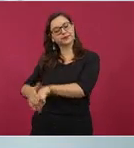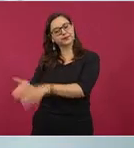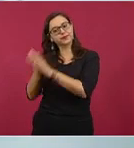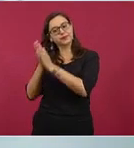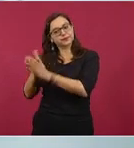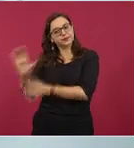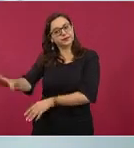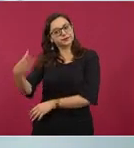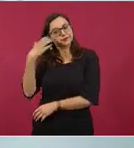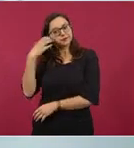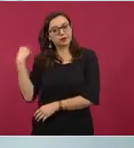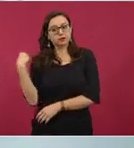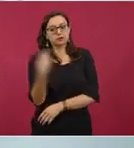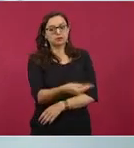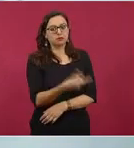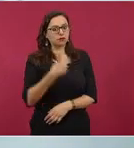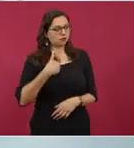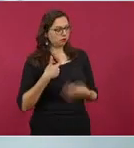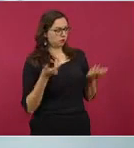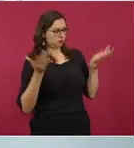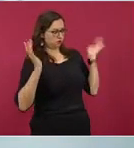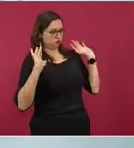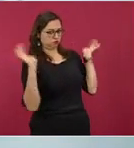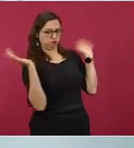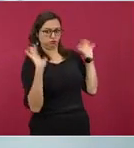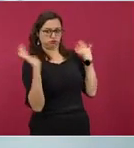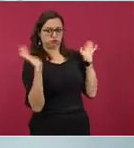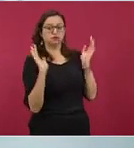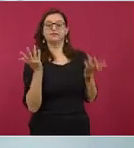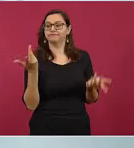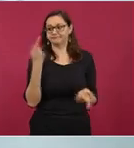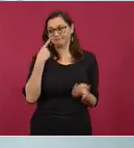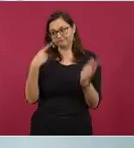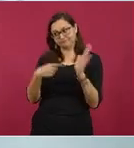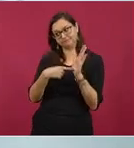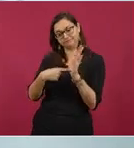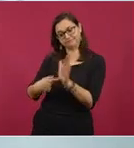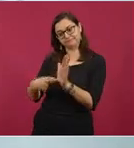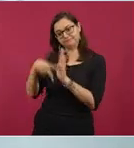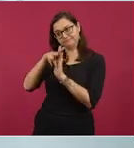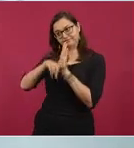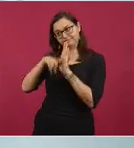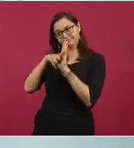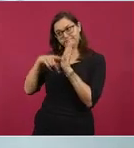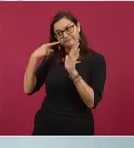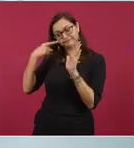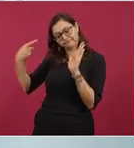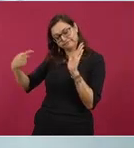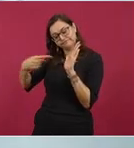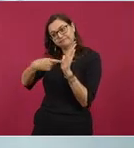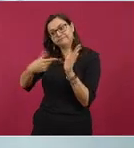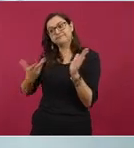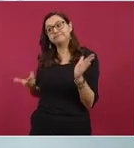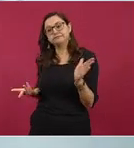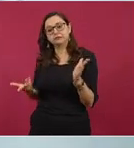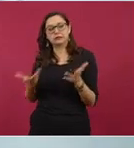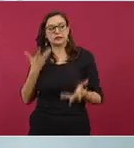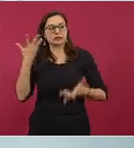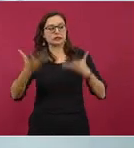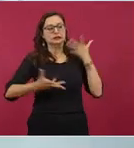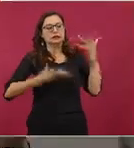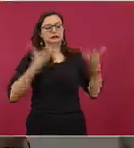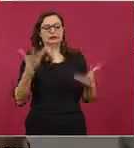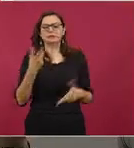celular, a pesar de que ella dice que no lo tiene, se le muestra el video y pues lo tiene que entregar. No hubo denuncia.